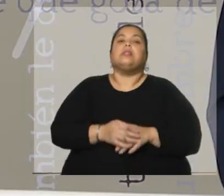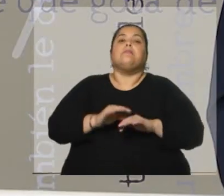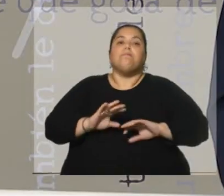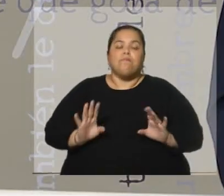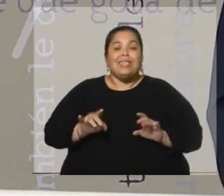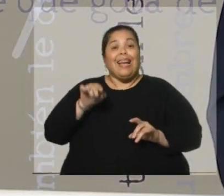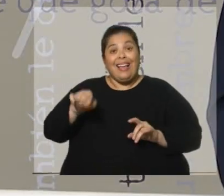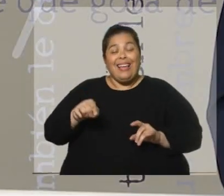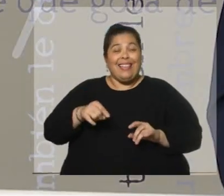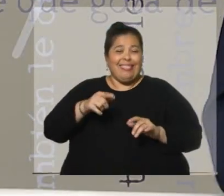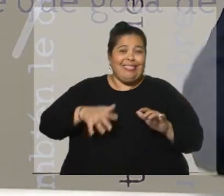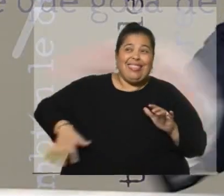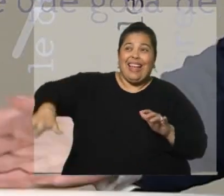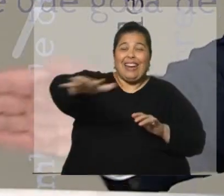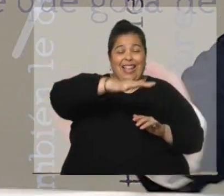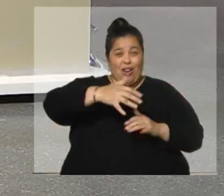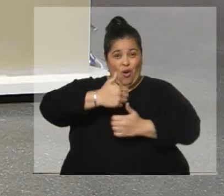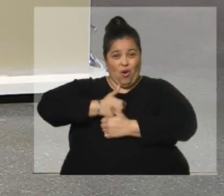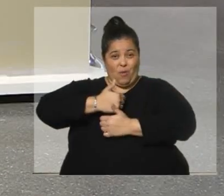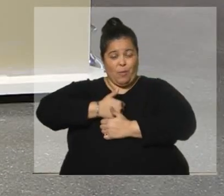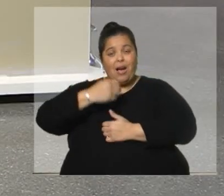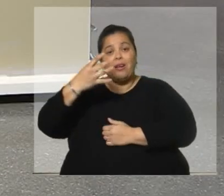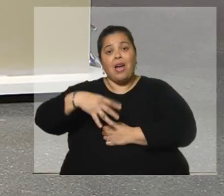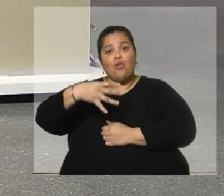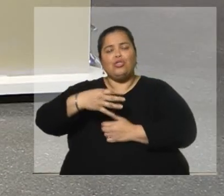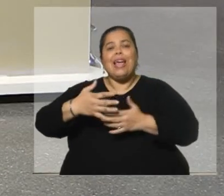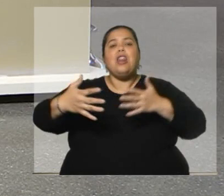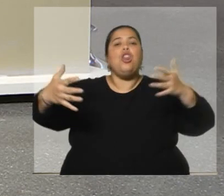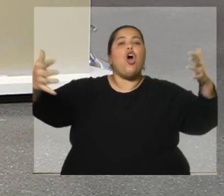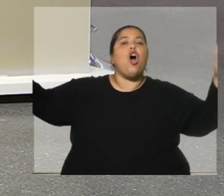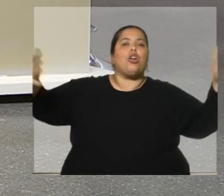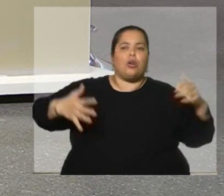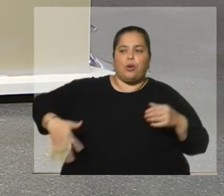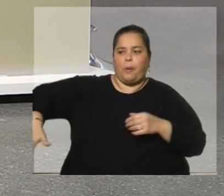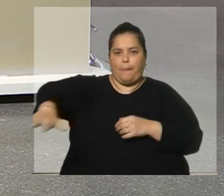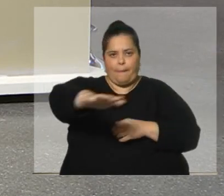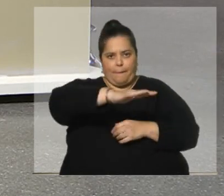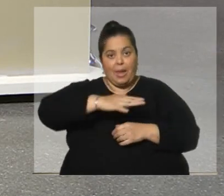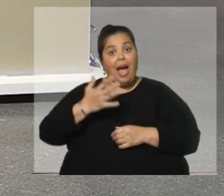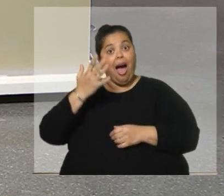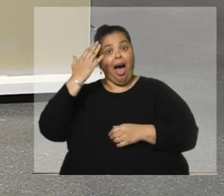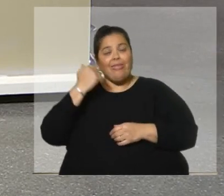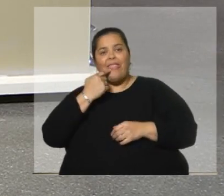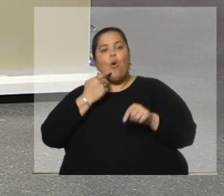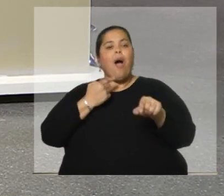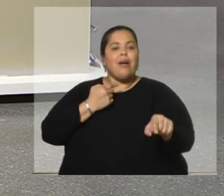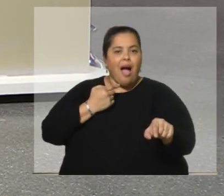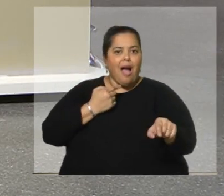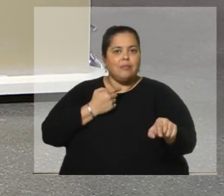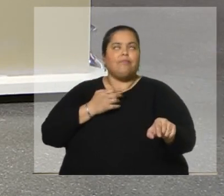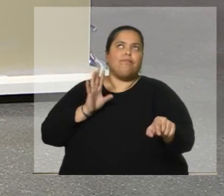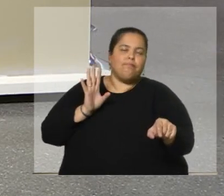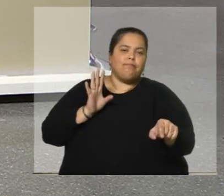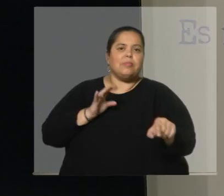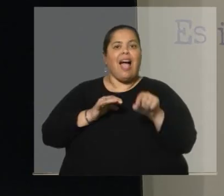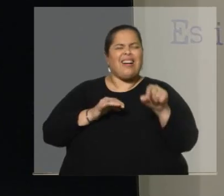gigantesco... Pero hubo, perdón, hubo rectificación. O sea, que no es... Hubo un primer señalamiento. Puedes decir que no, pero puede ser acá, puede ser acá. O que no